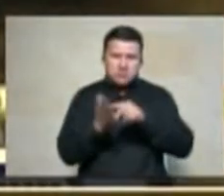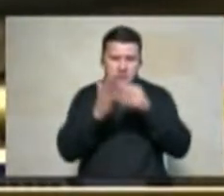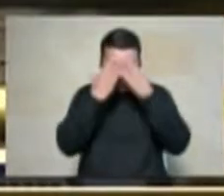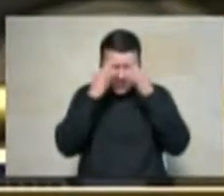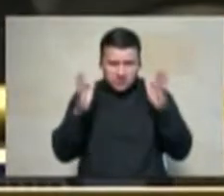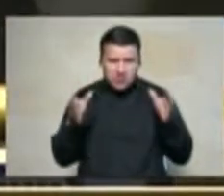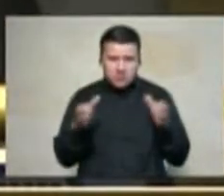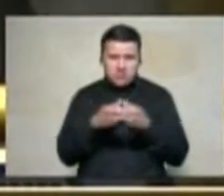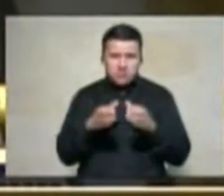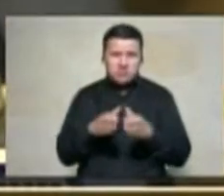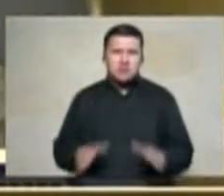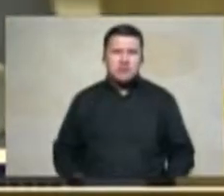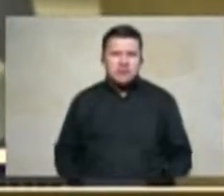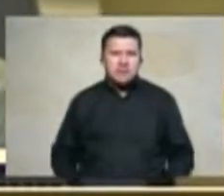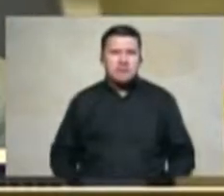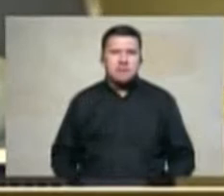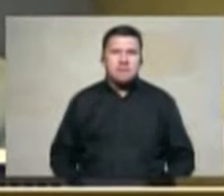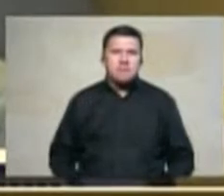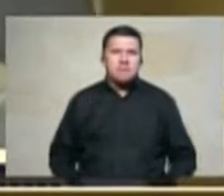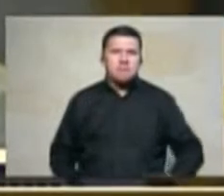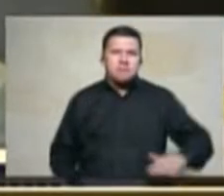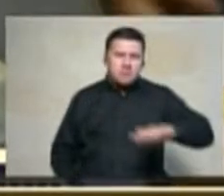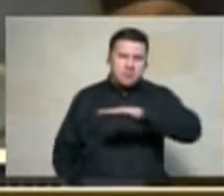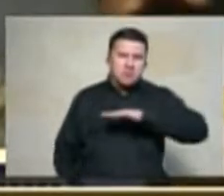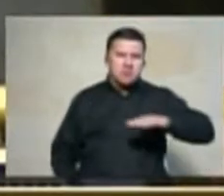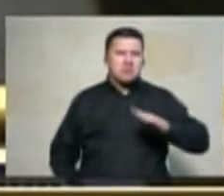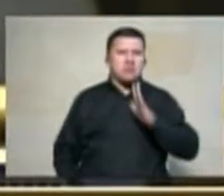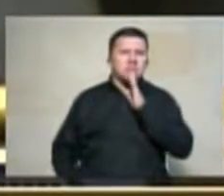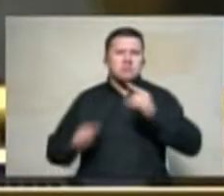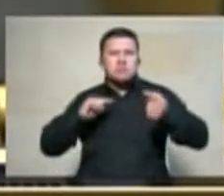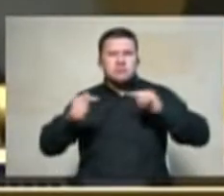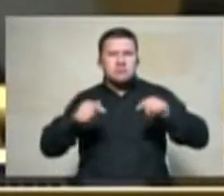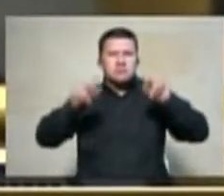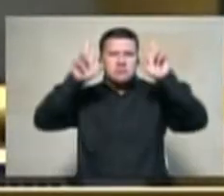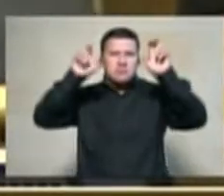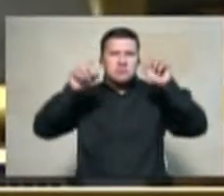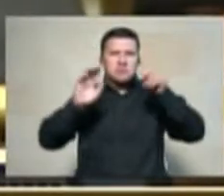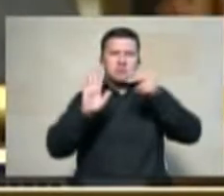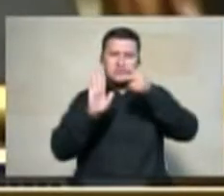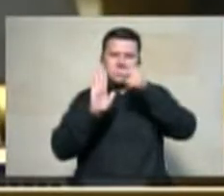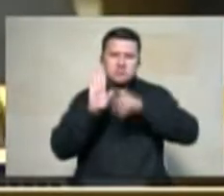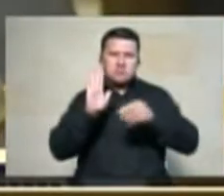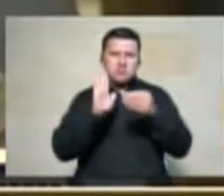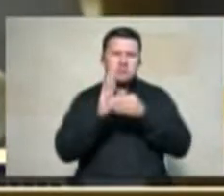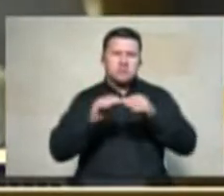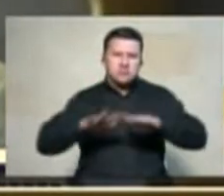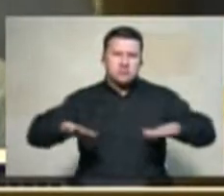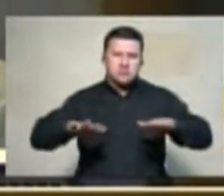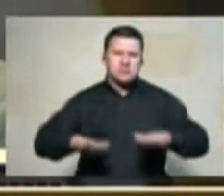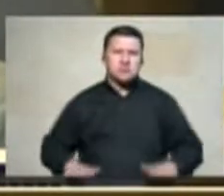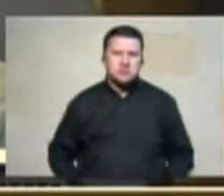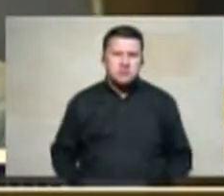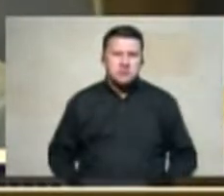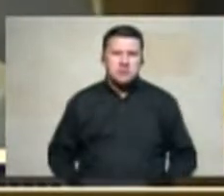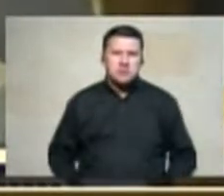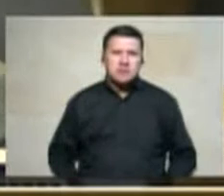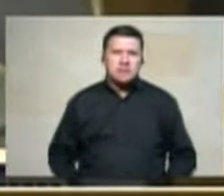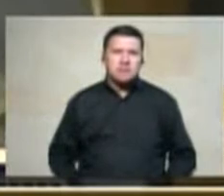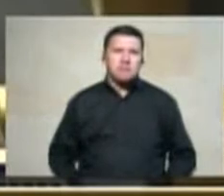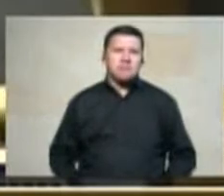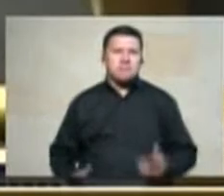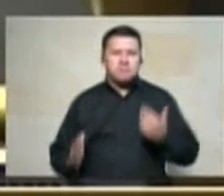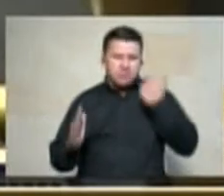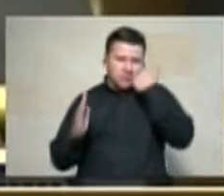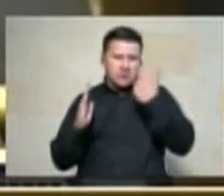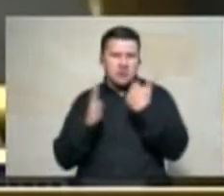citado un debate sobre el tema de la restitución de tierras y lleno de argumentos lleno de